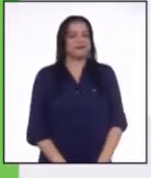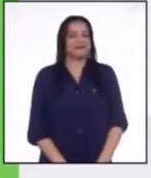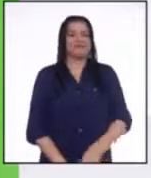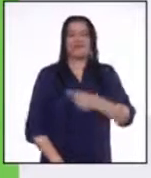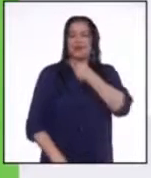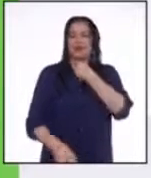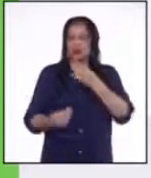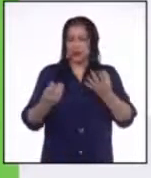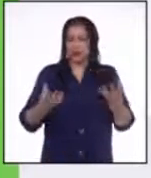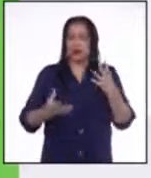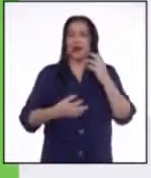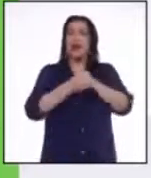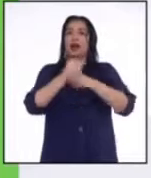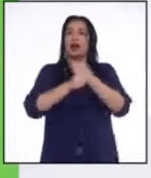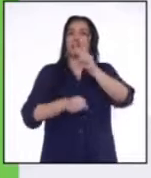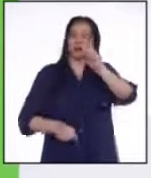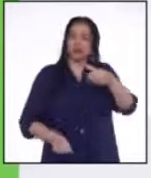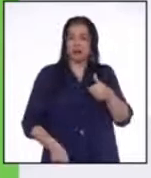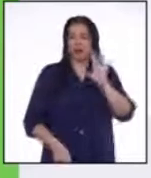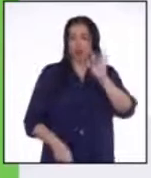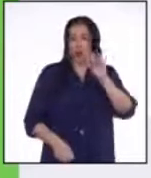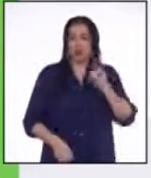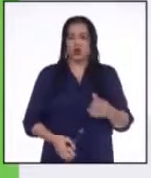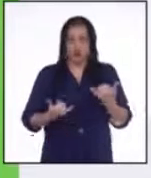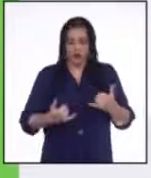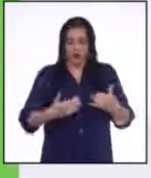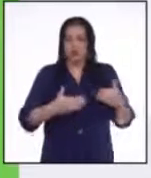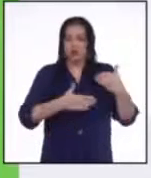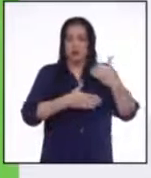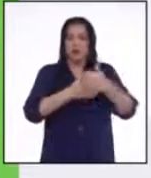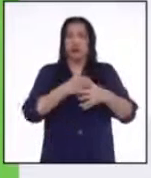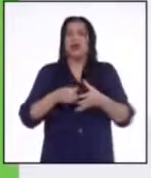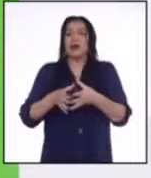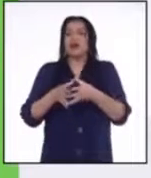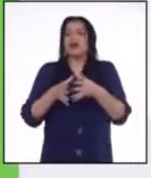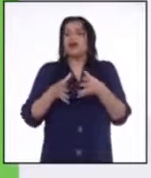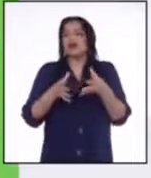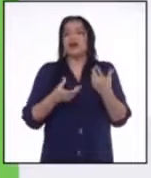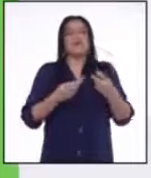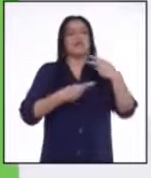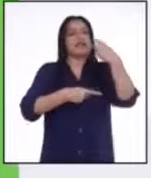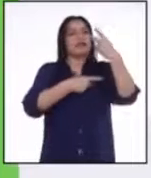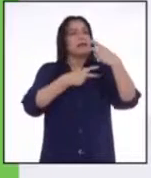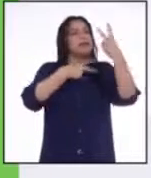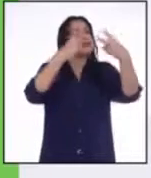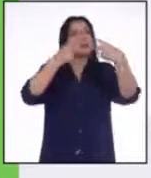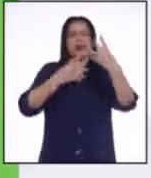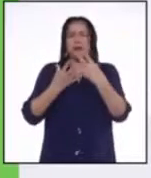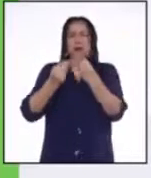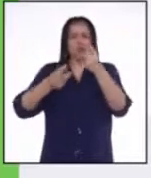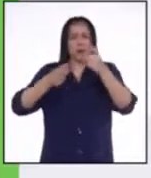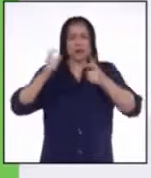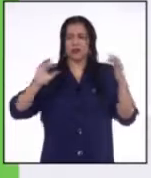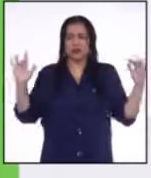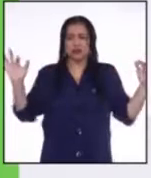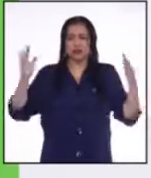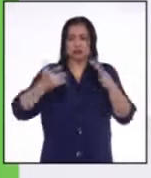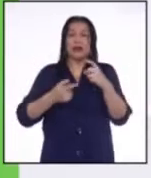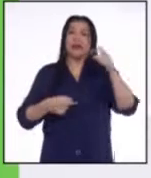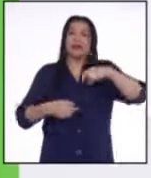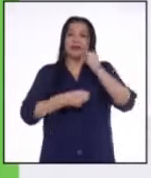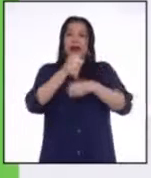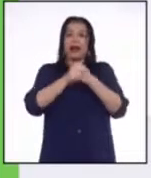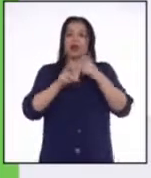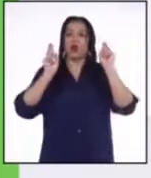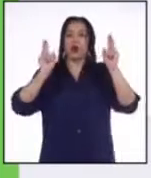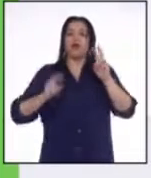Desde el año 2008 hasta la fecha hemos tenido un interesante crecimiento en lo que es visitantes. Este año esperamos llegar a los 25